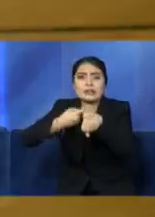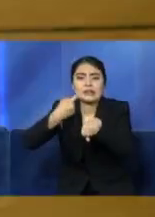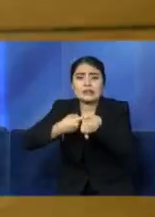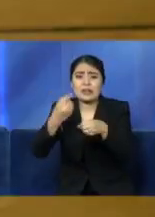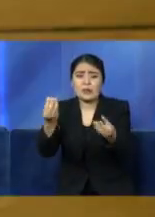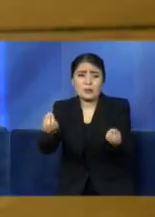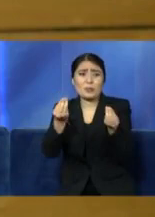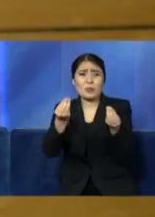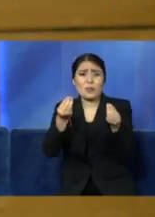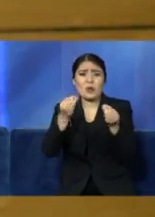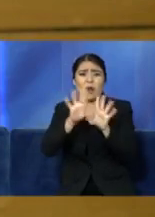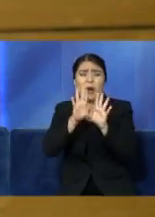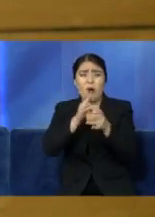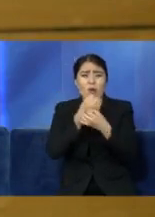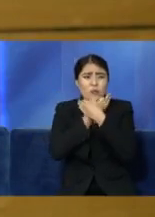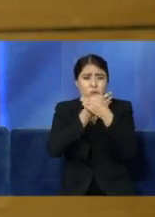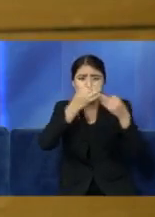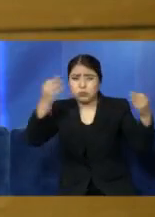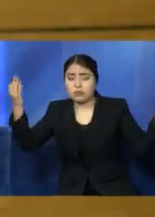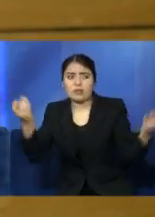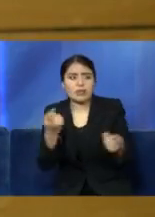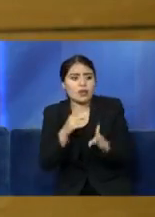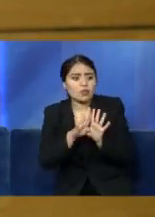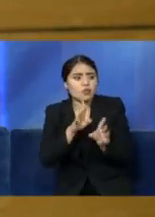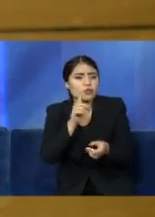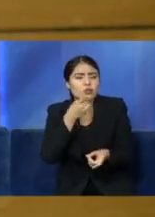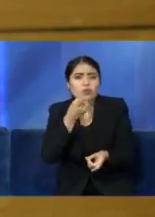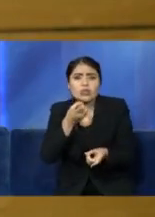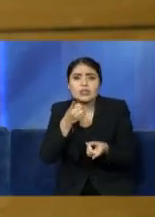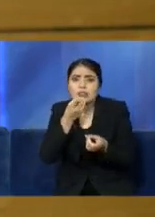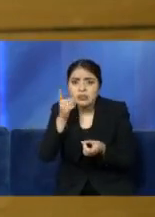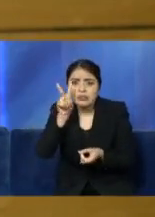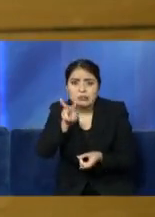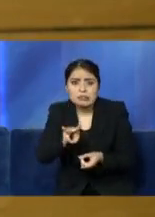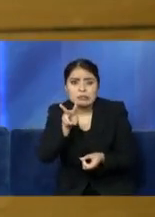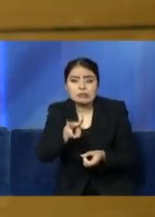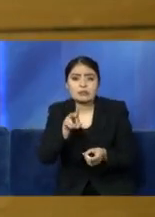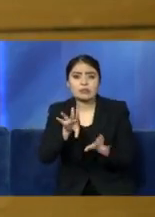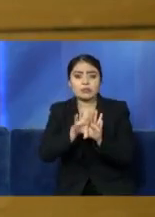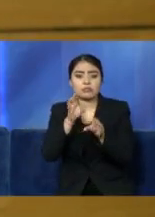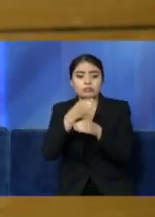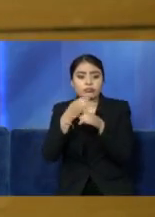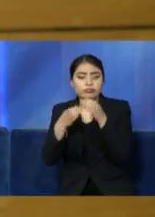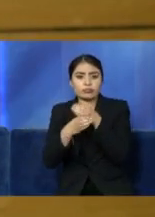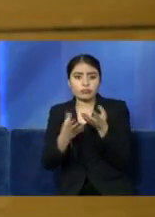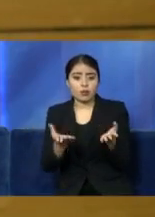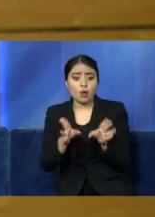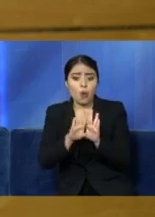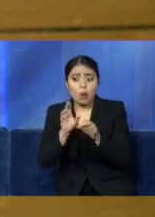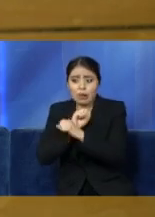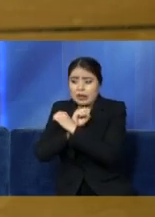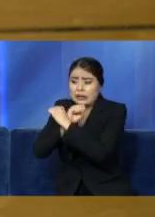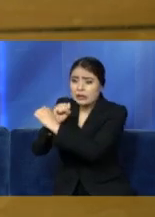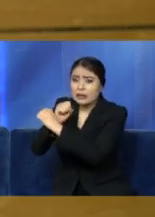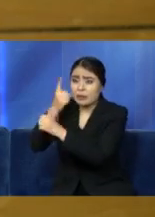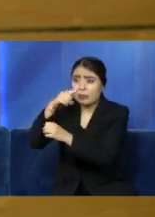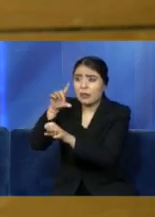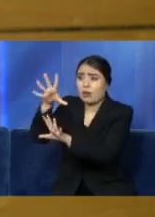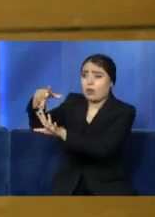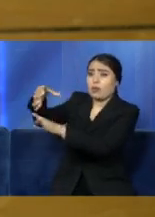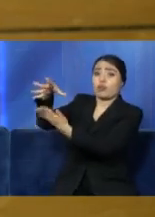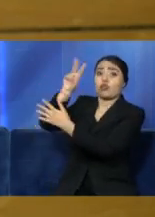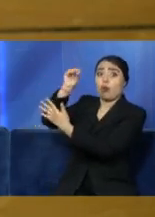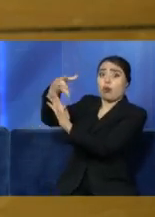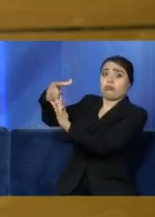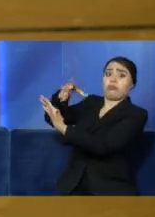de información? ¿A quién le hacemos caso? ¿Cómo emprendemos las medidas sanitarias necesarias para evitar contagios? ¿Cómo